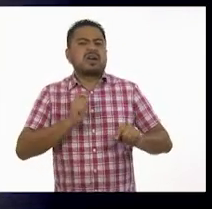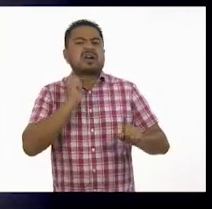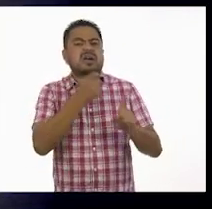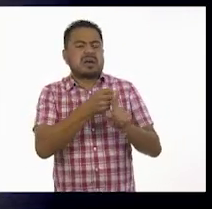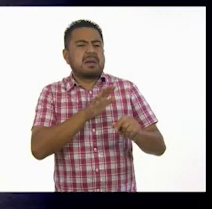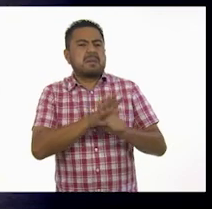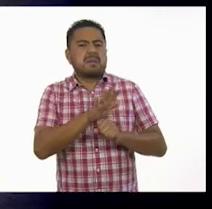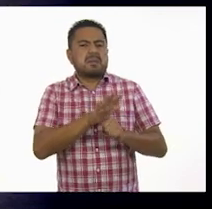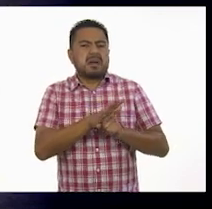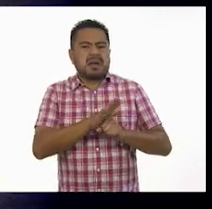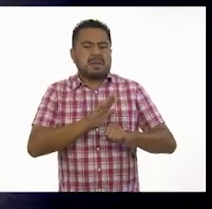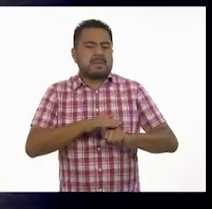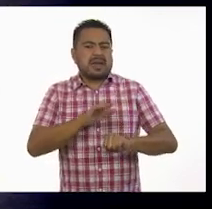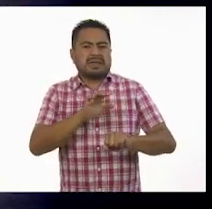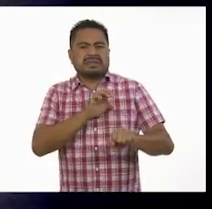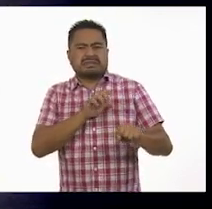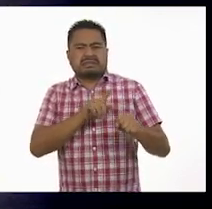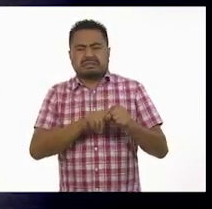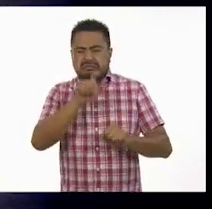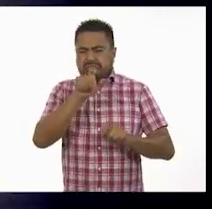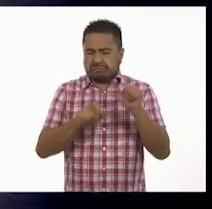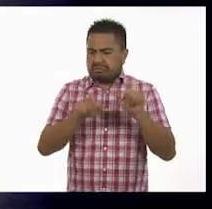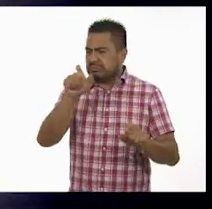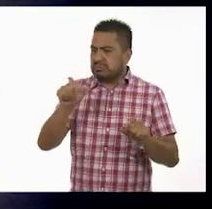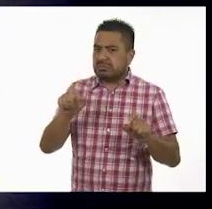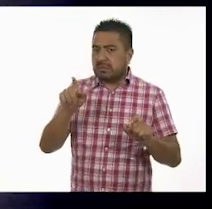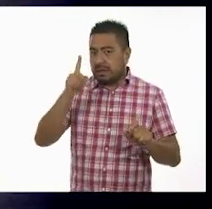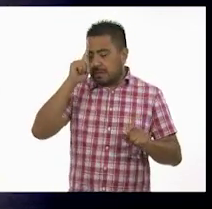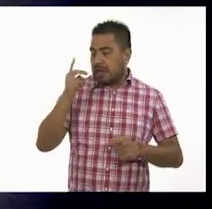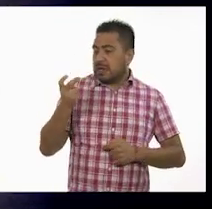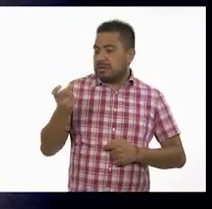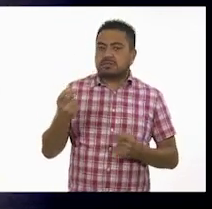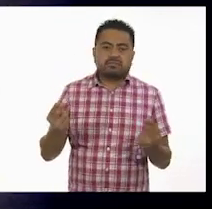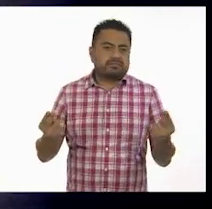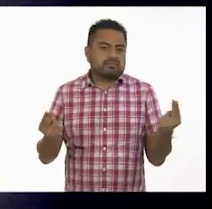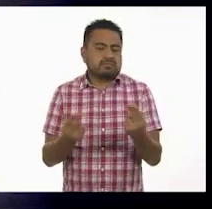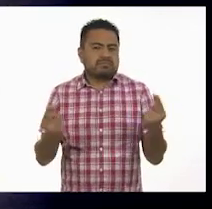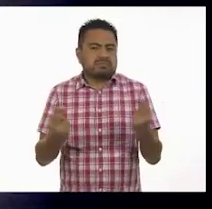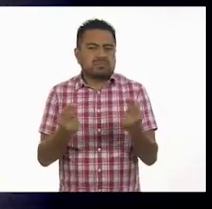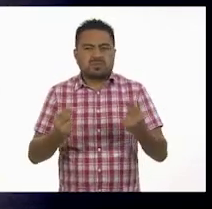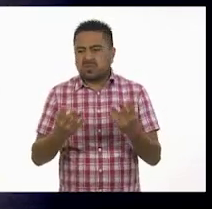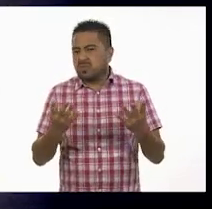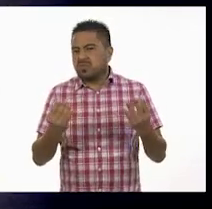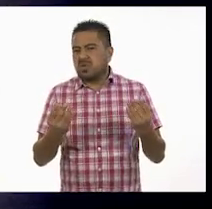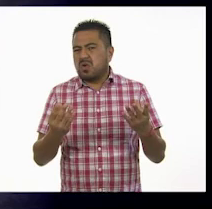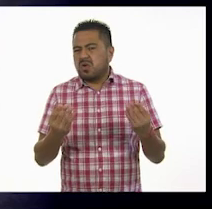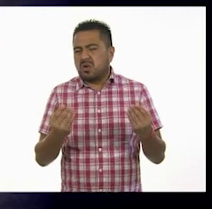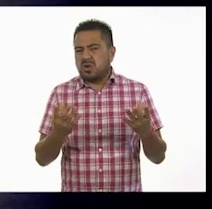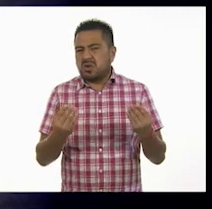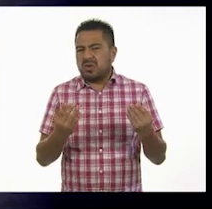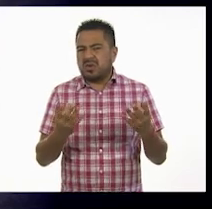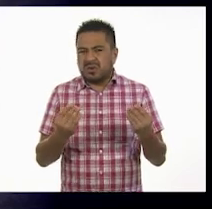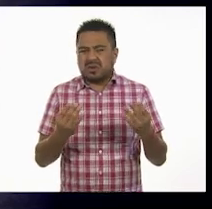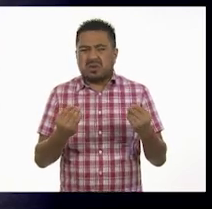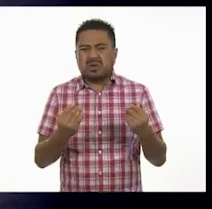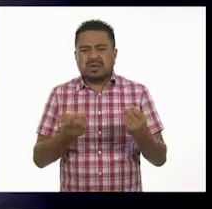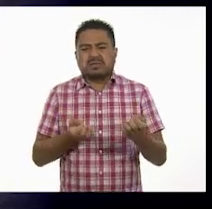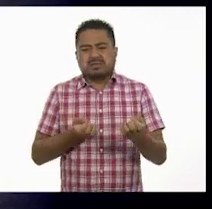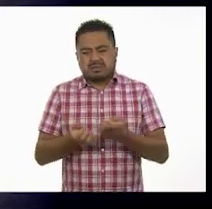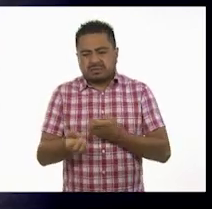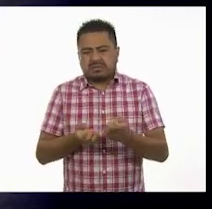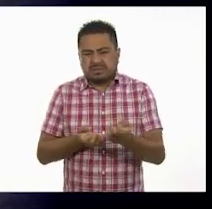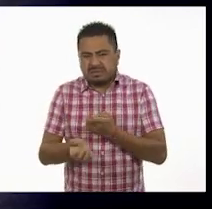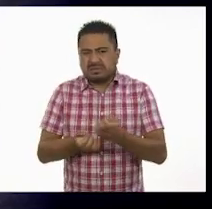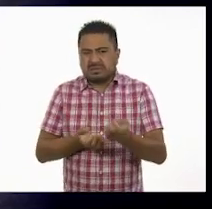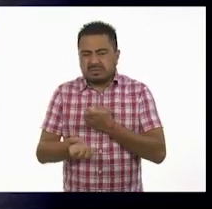muy específica, para eso requiero de bastante, pero bastante ensayo.